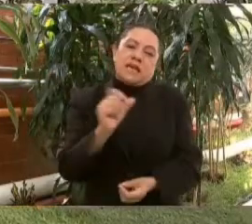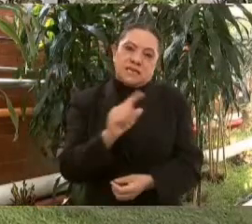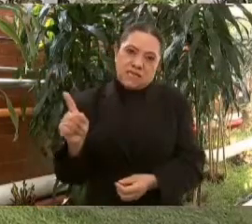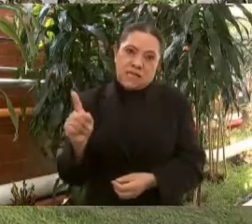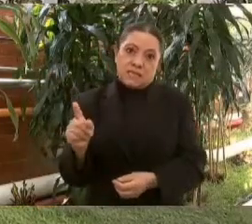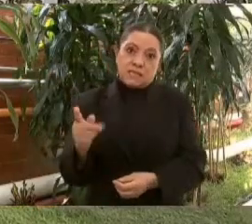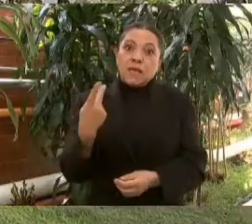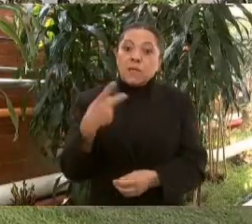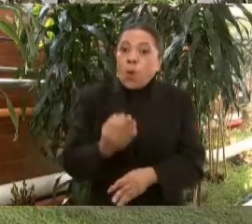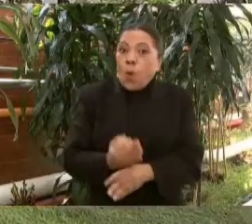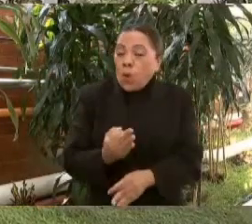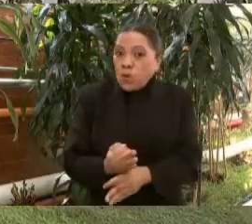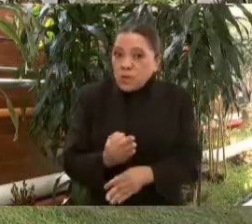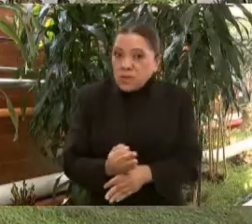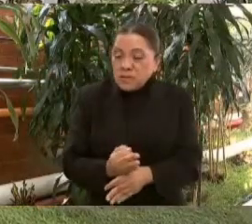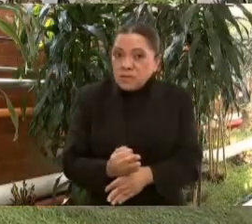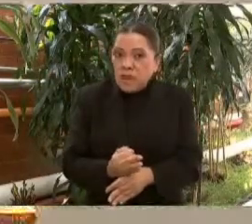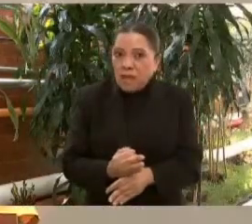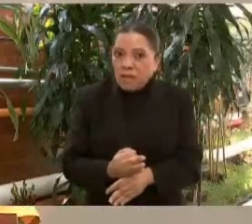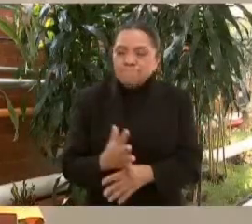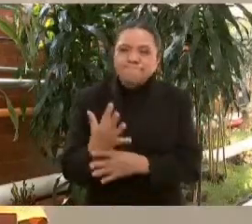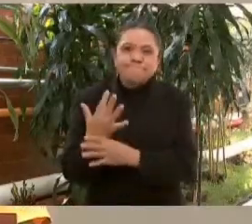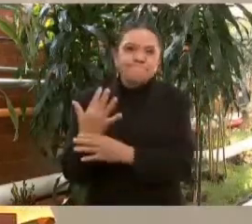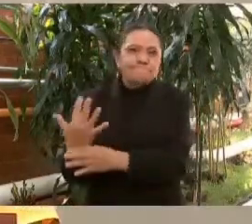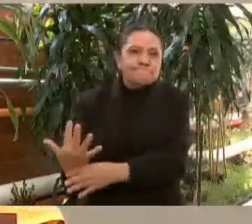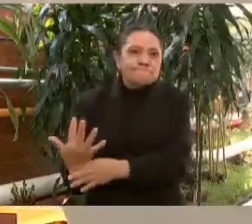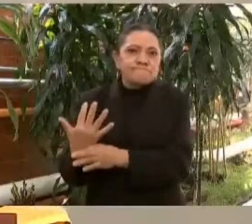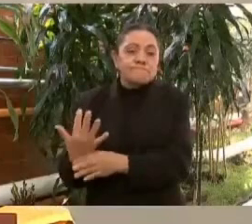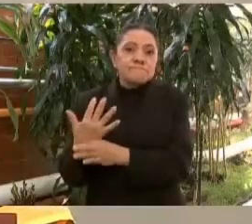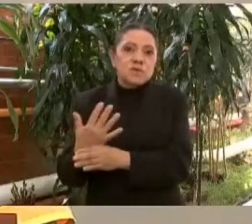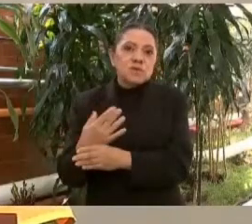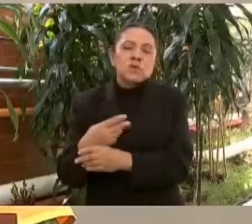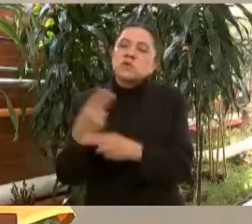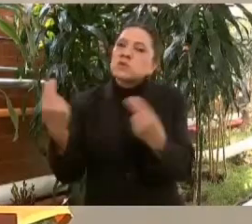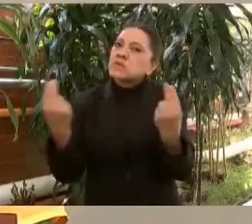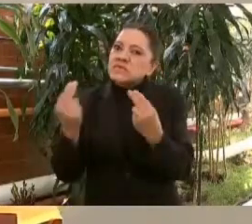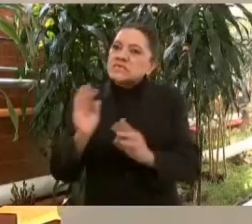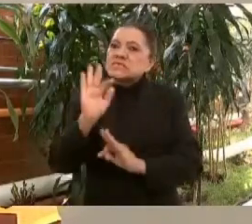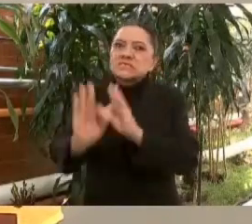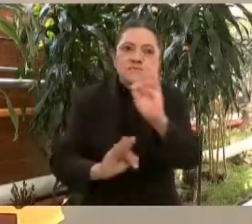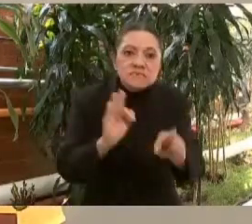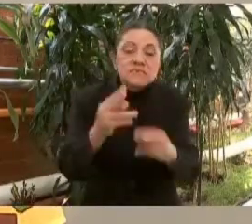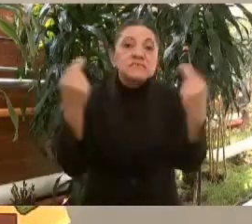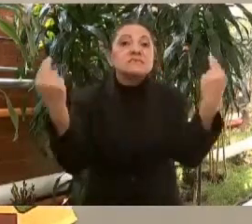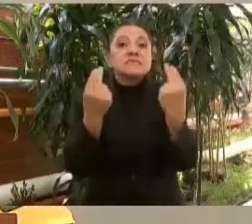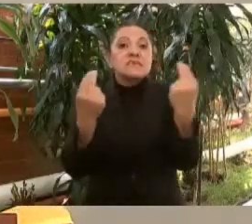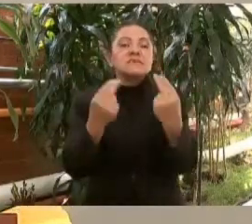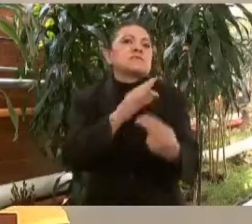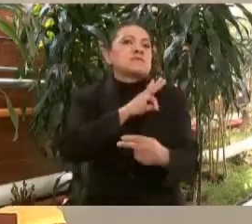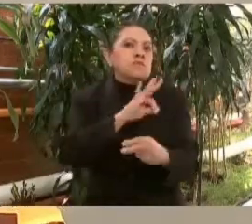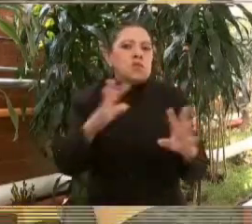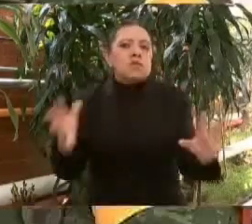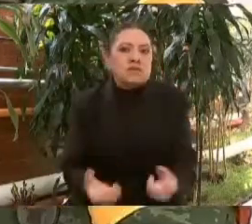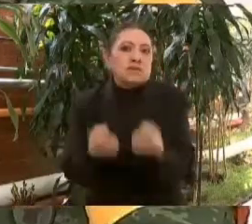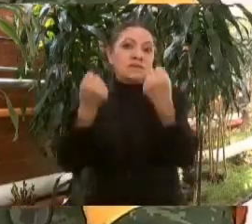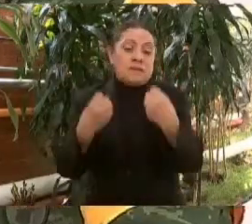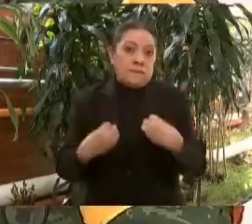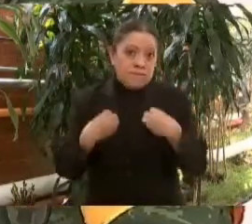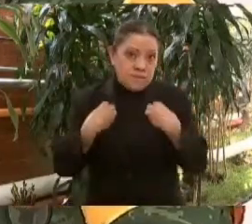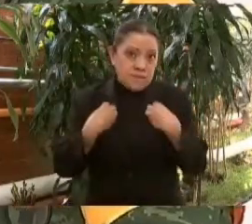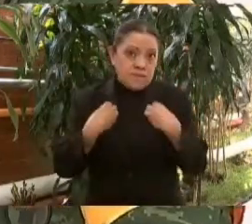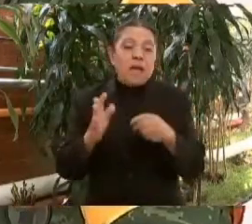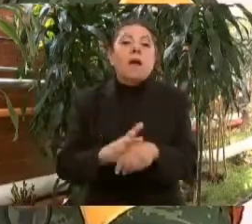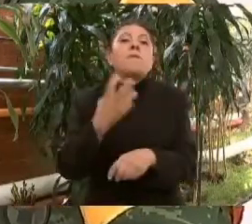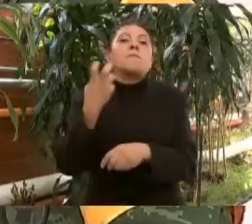en estos momentos es prioritario satisfacer esa necesidad para salvar vidas. Por ello, a través